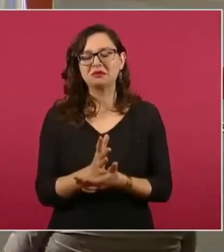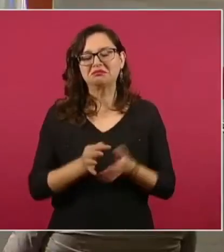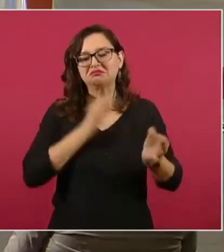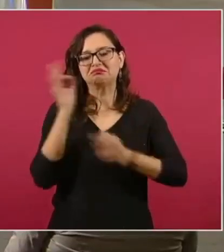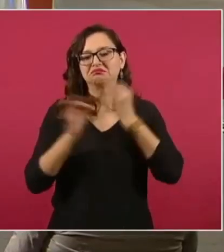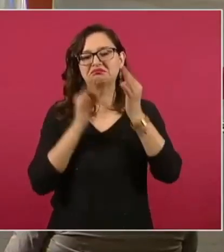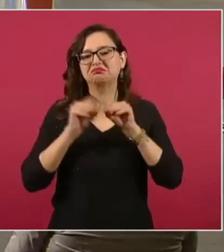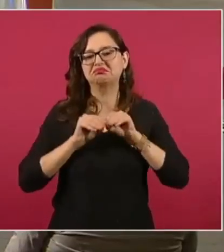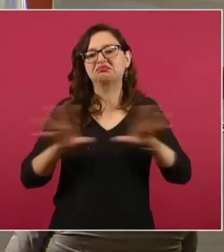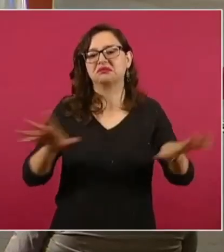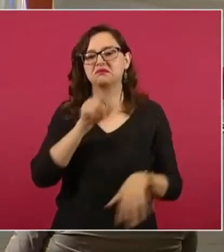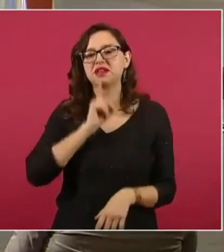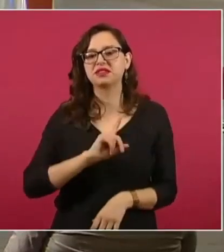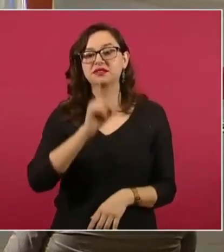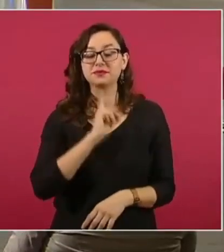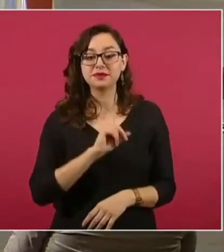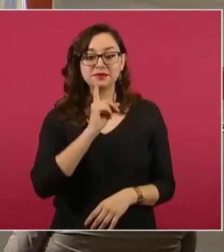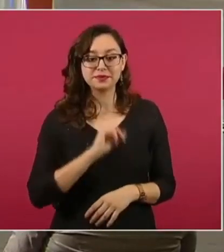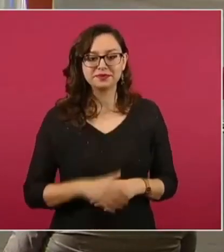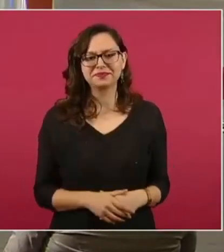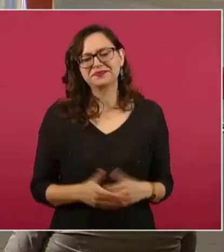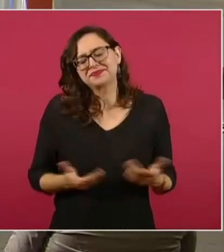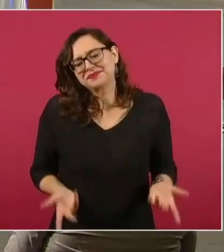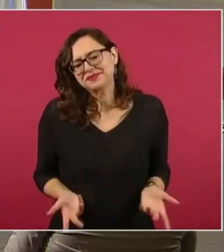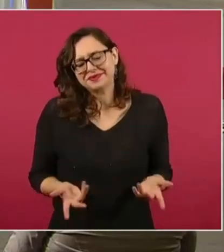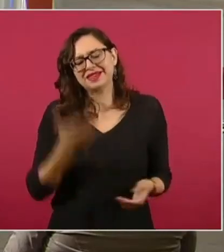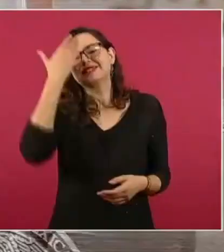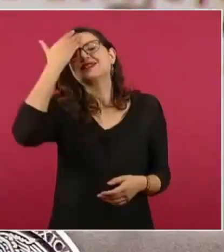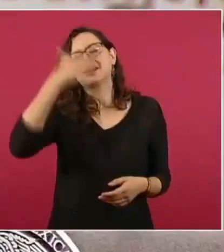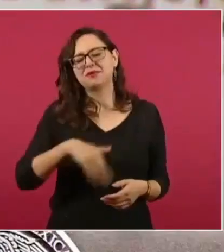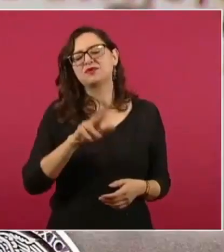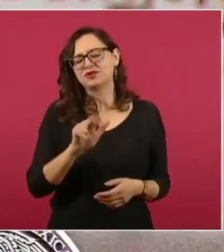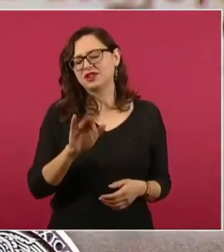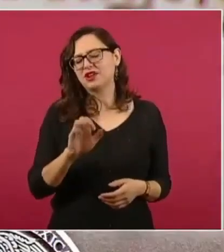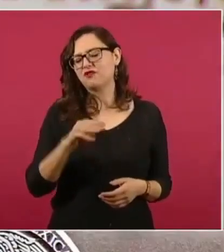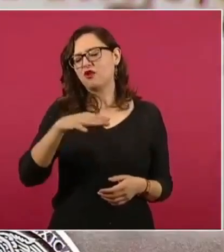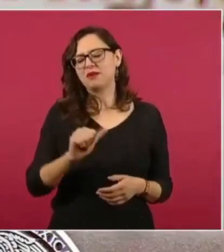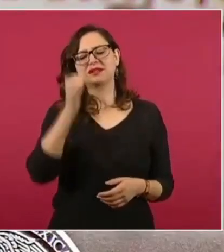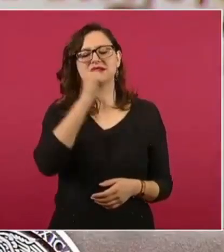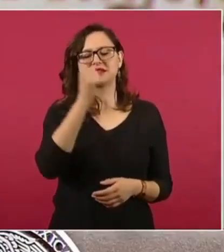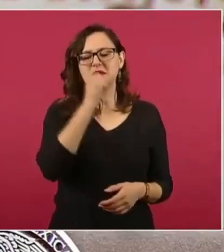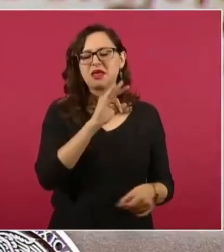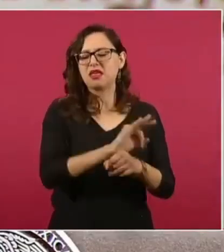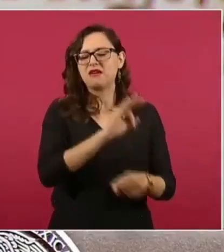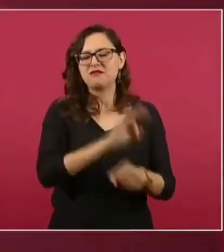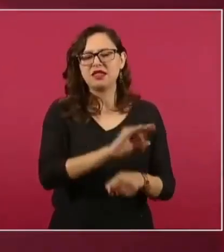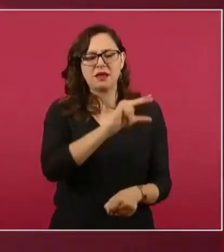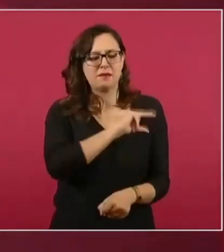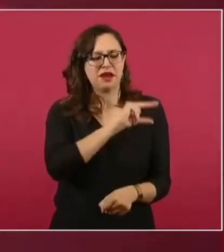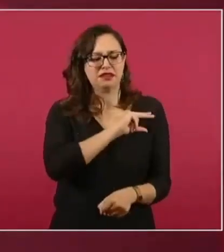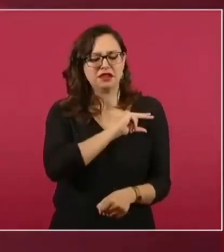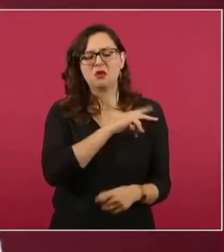Lo del periódico Reforma es común, defender intereses particulares por encima del interés público, pero un